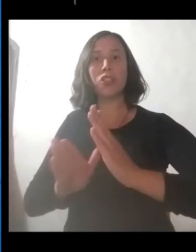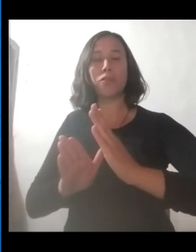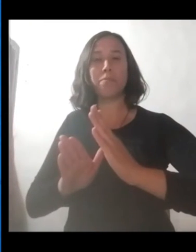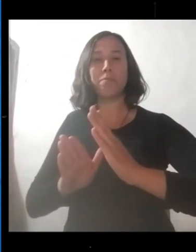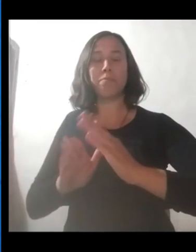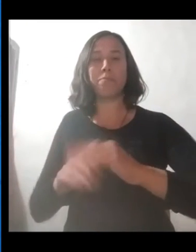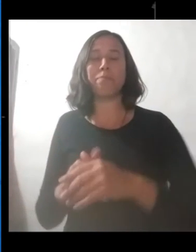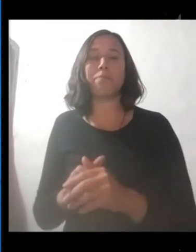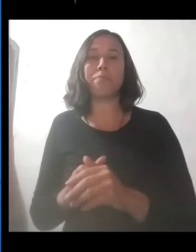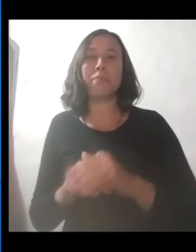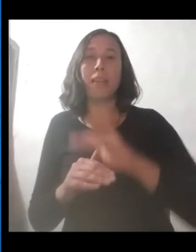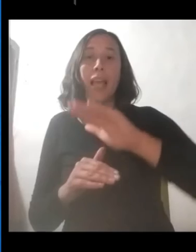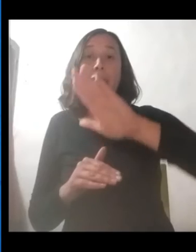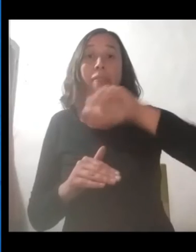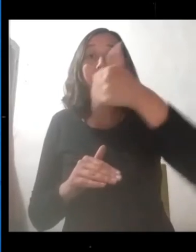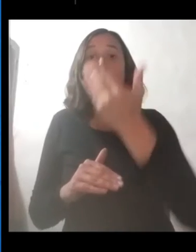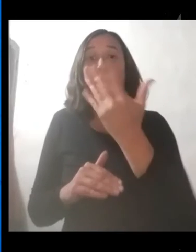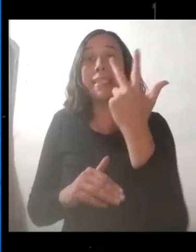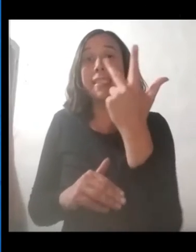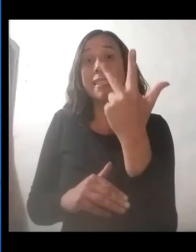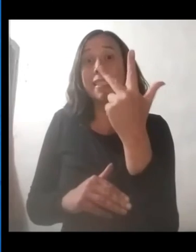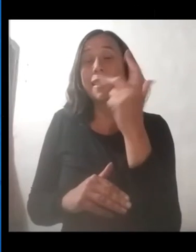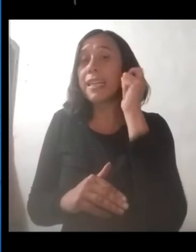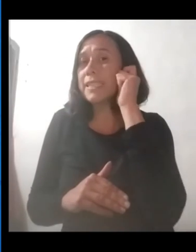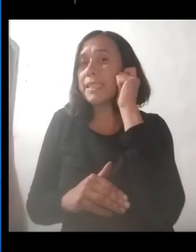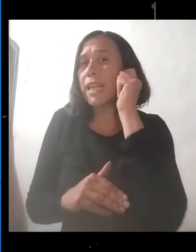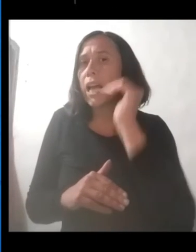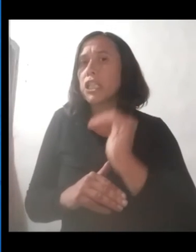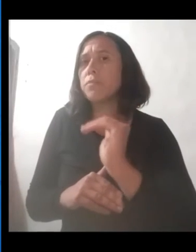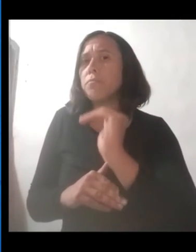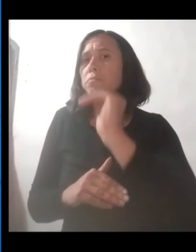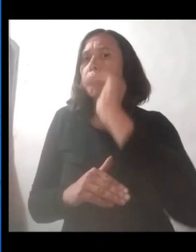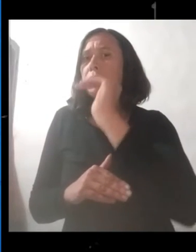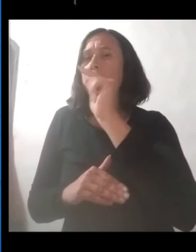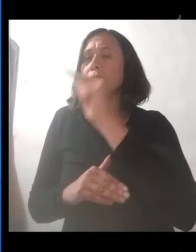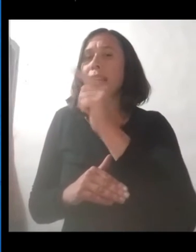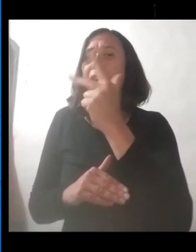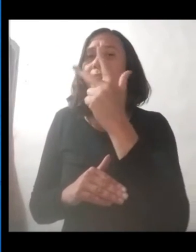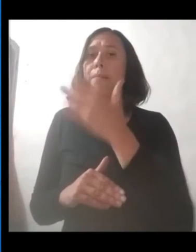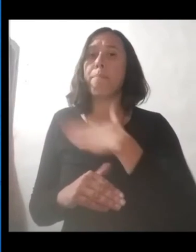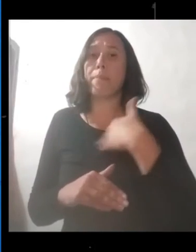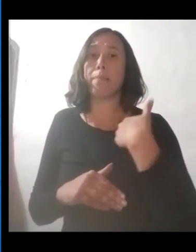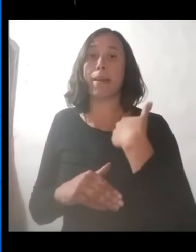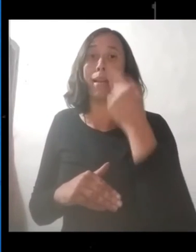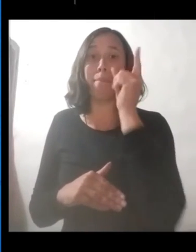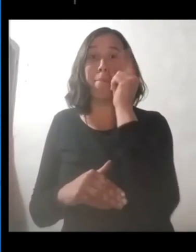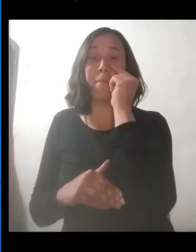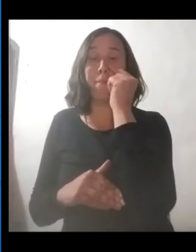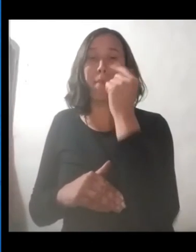A los 3 años, junto a sus padres viajó a Buenos Aires.